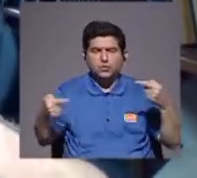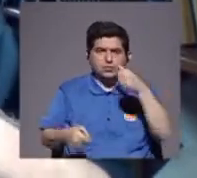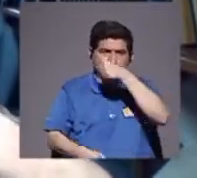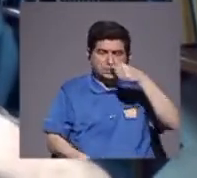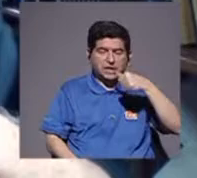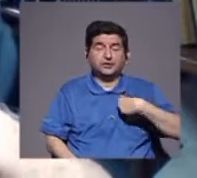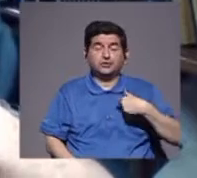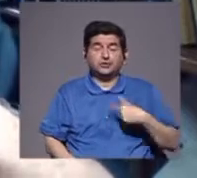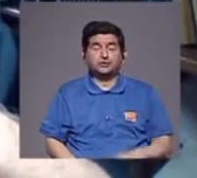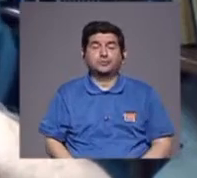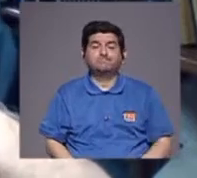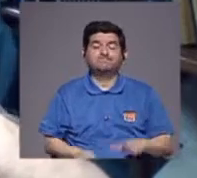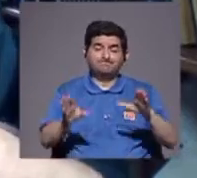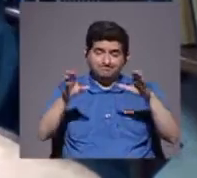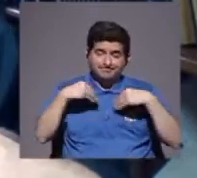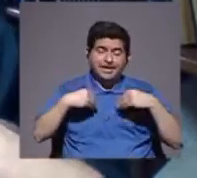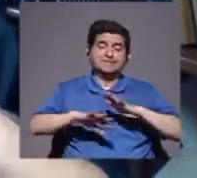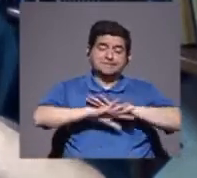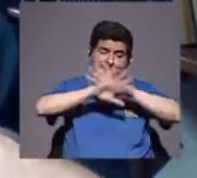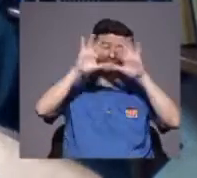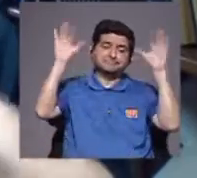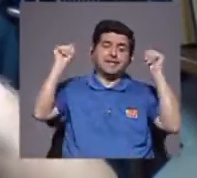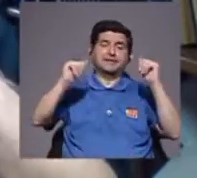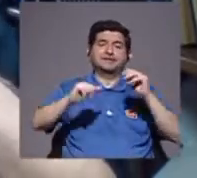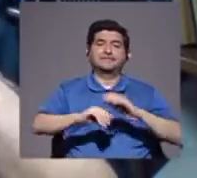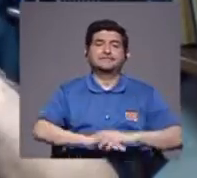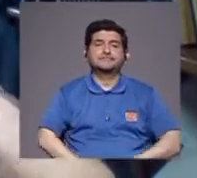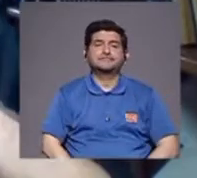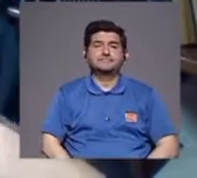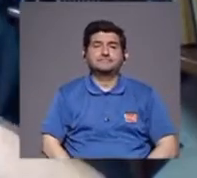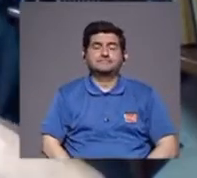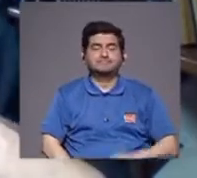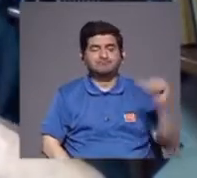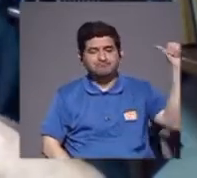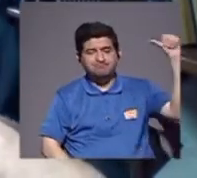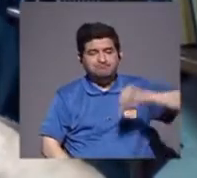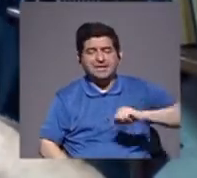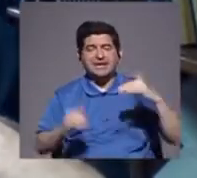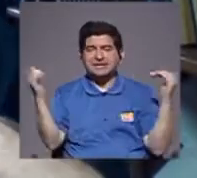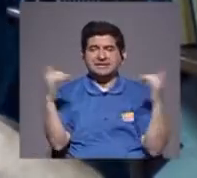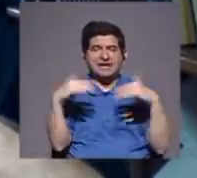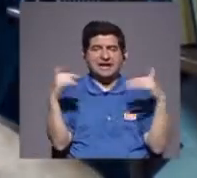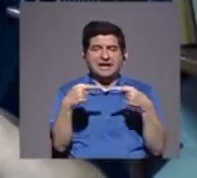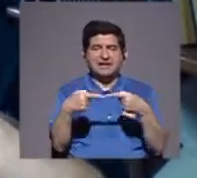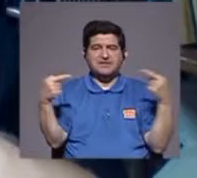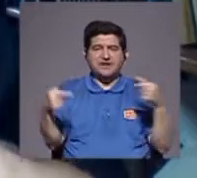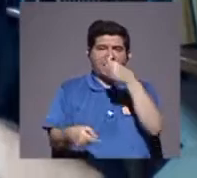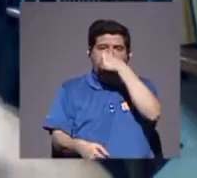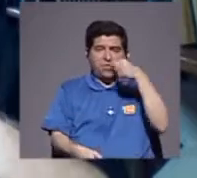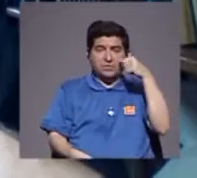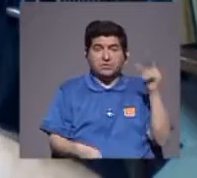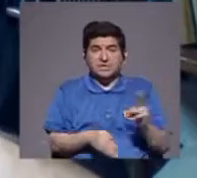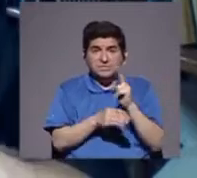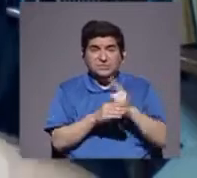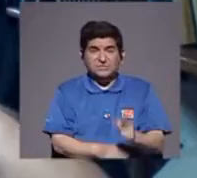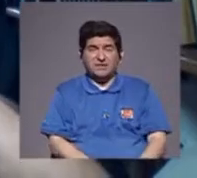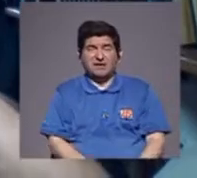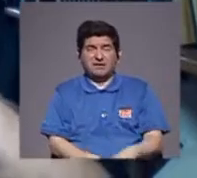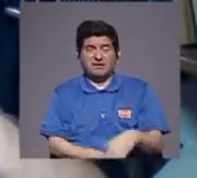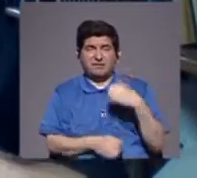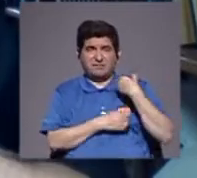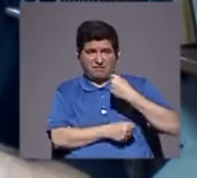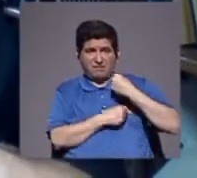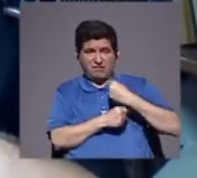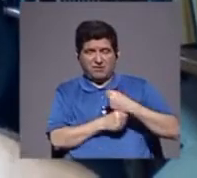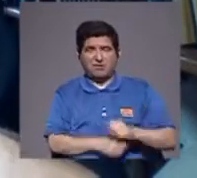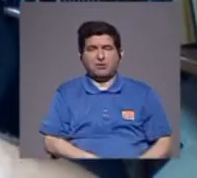reconocer, con toda claridad, que, hemos perdido, esa guerra, contra las drogas, si utilizamos ejércitos, si